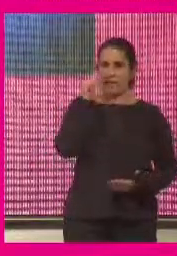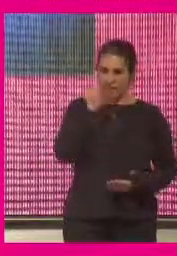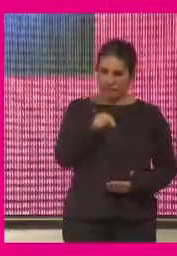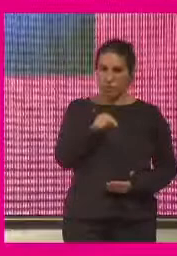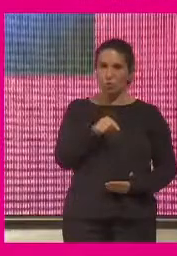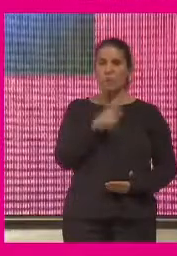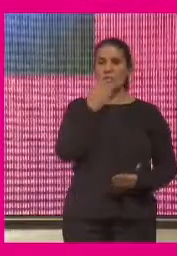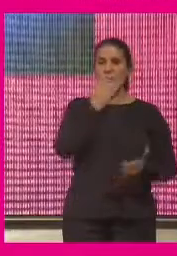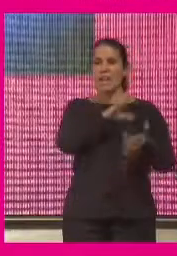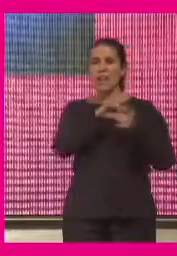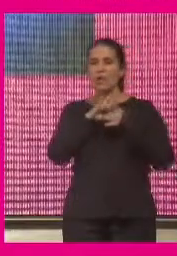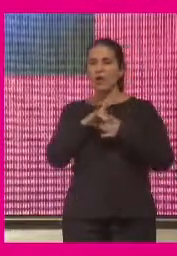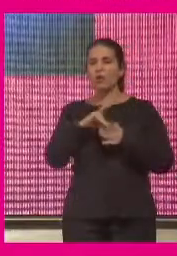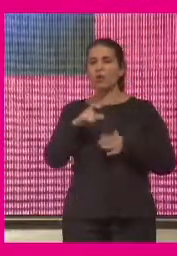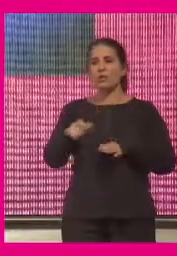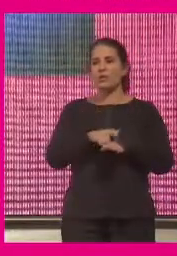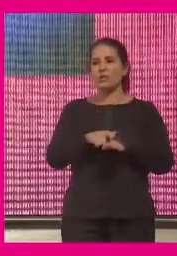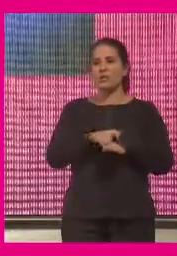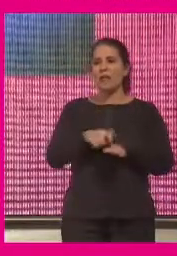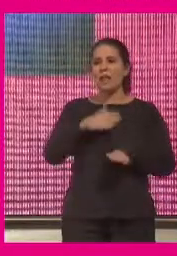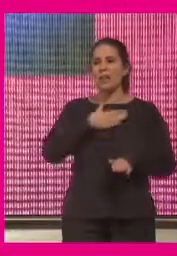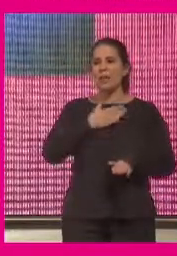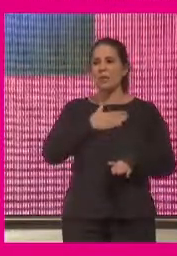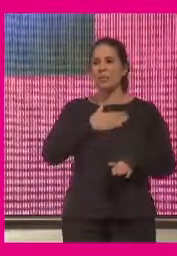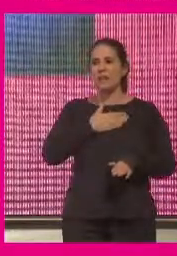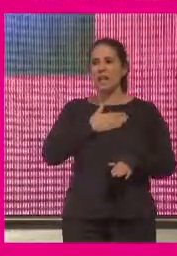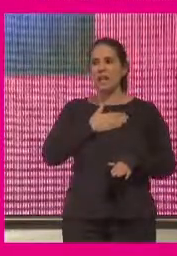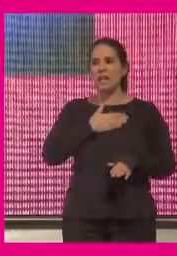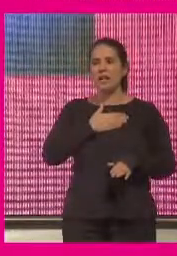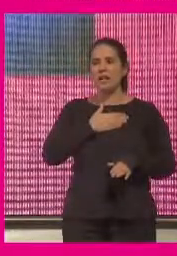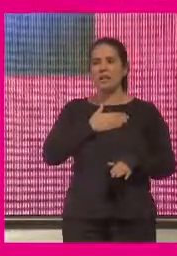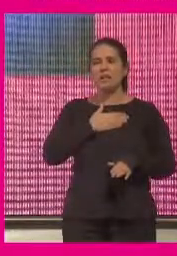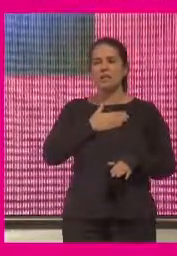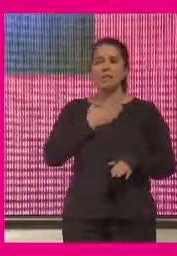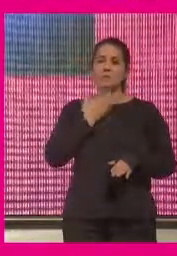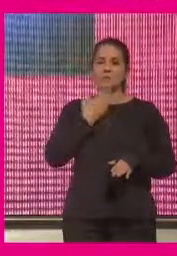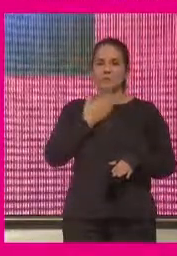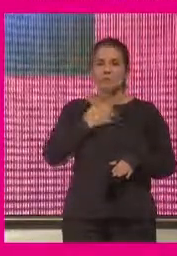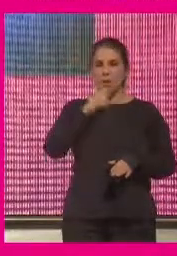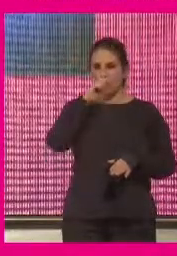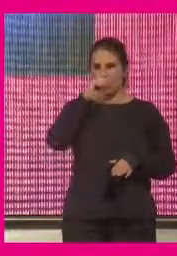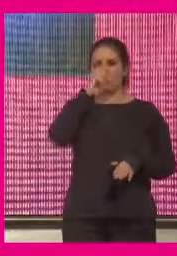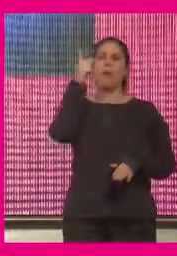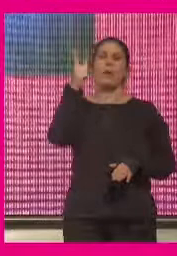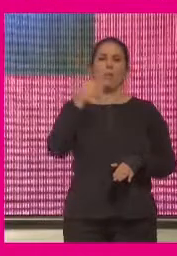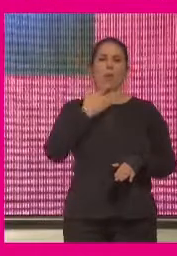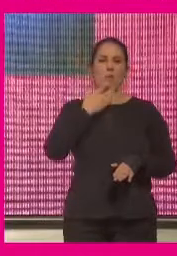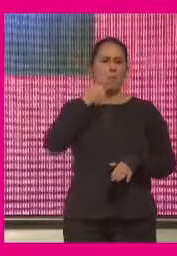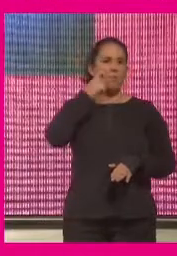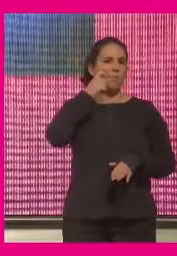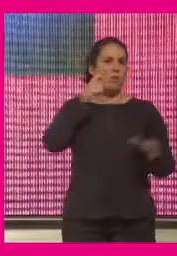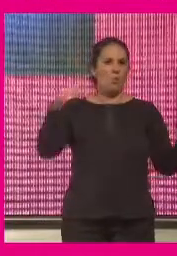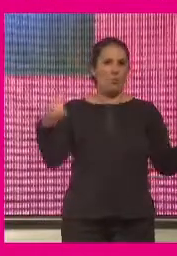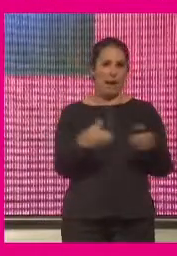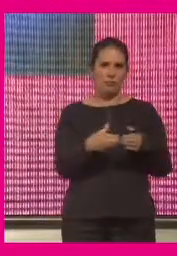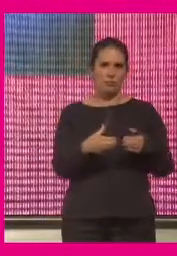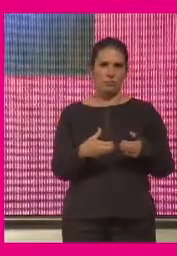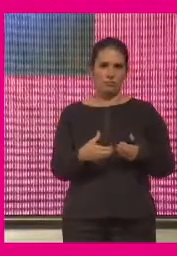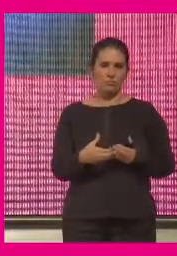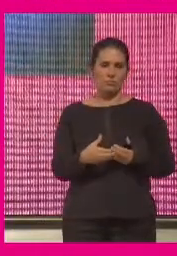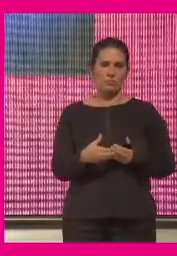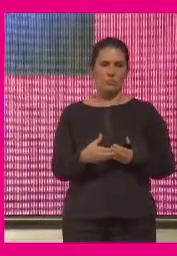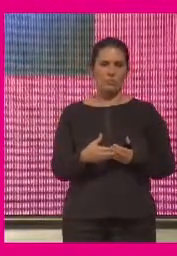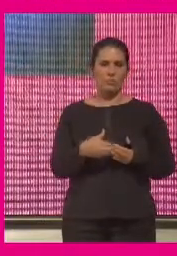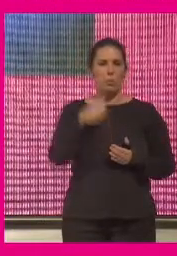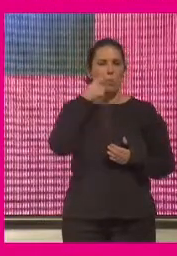que ver con aspectos de nuestra soberbia como humanidad de nuestra soberbia como especie es un punto de vista un